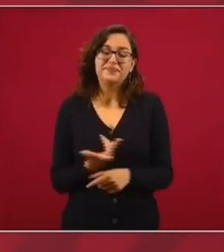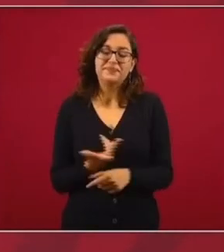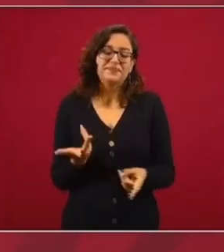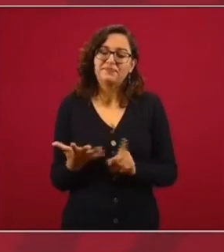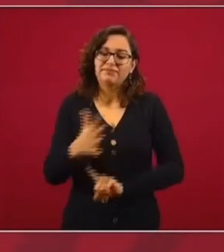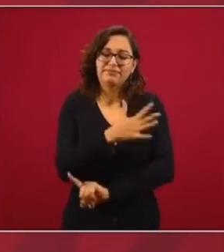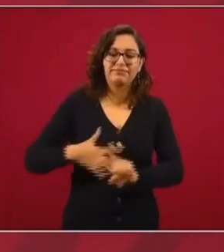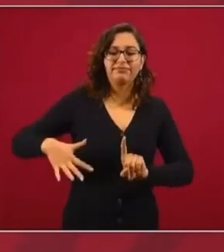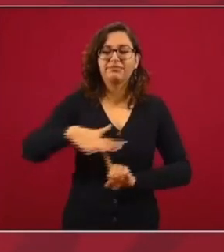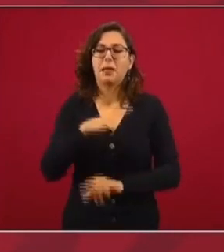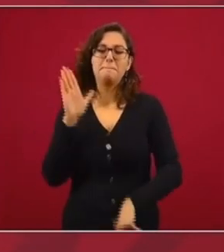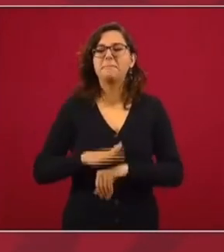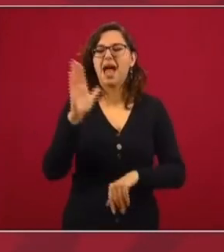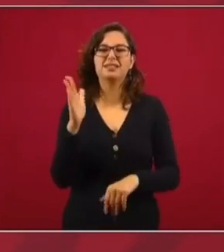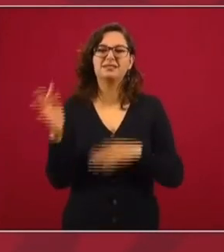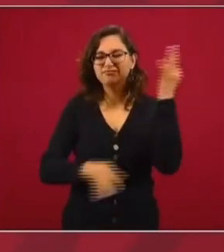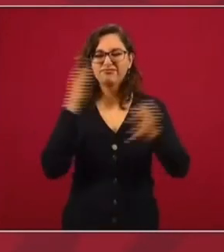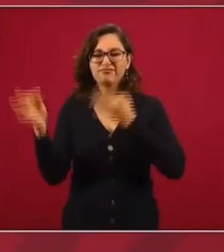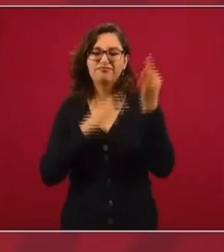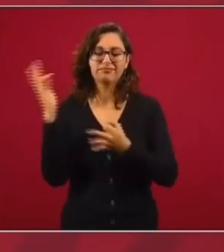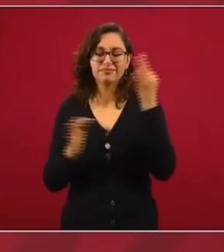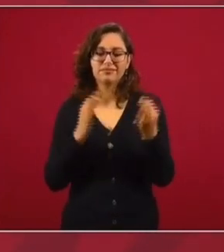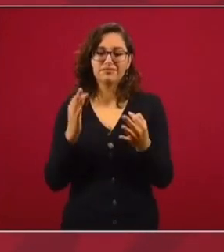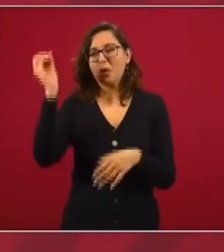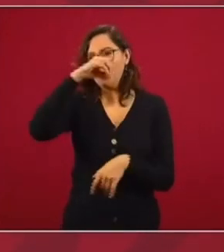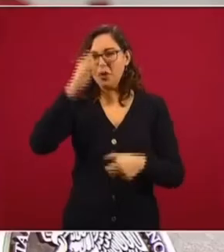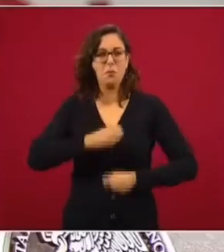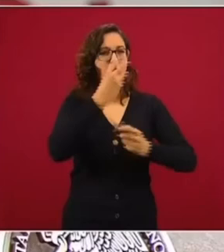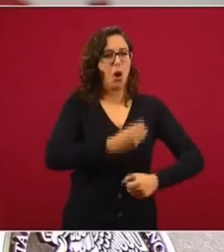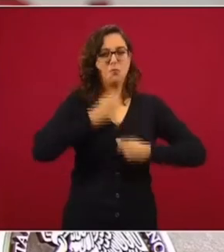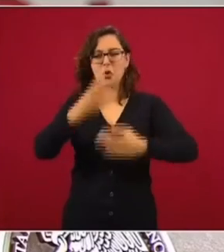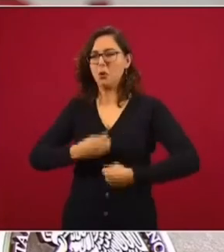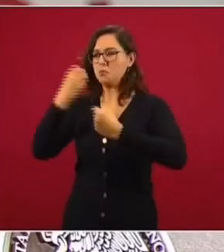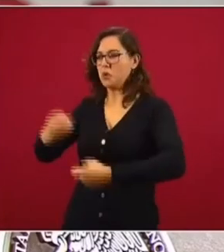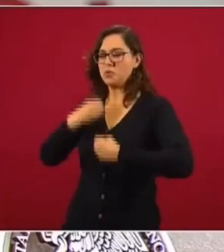manifestación de opiniones.